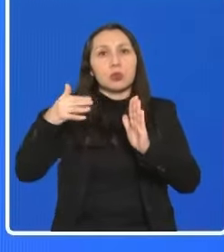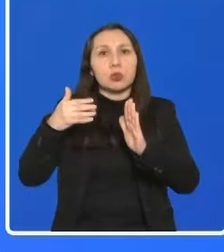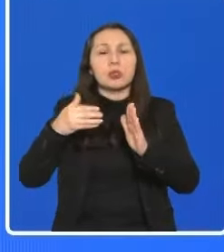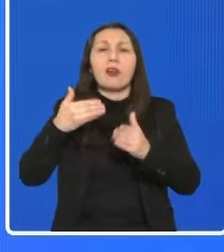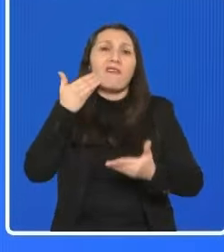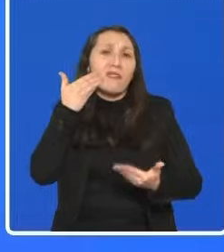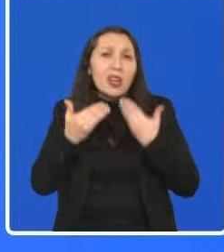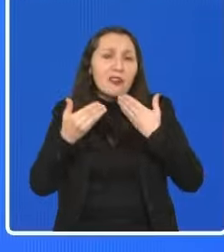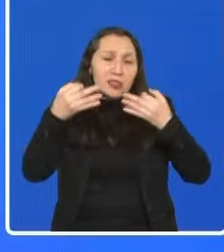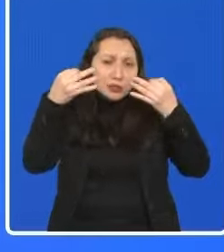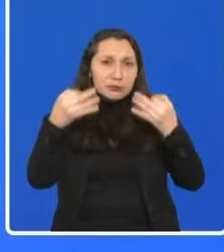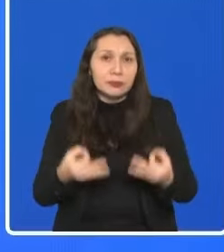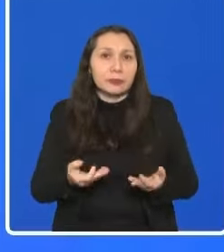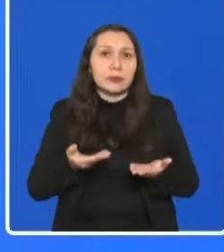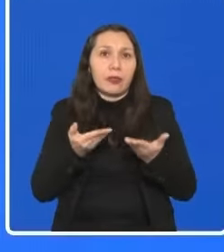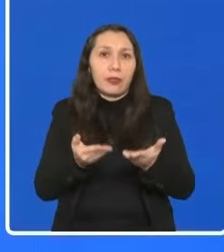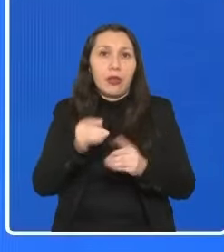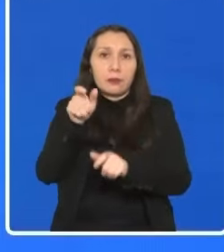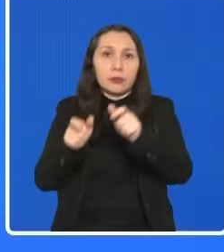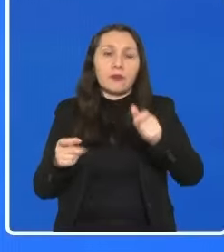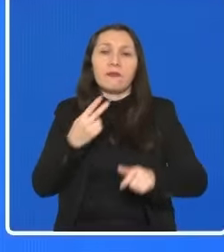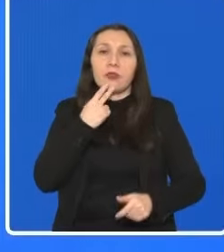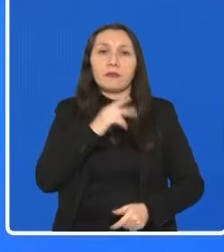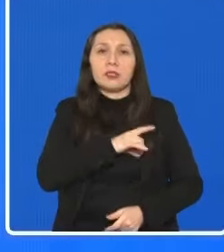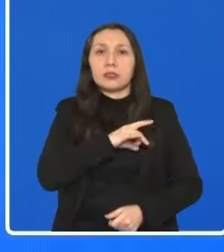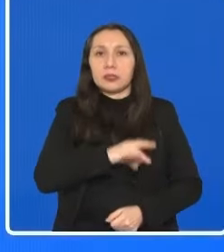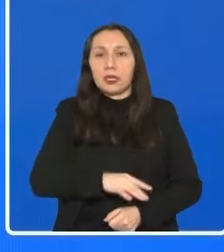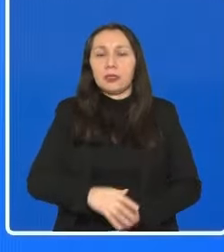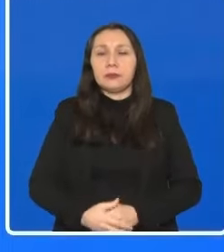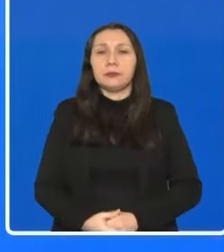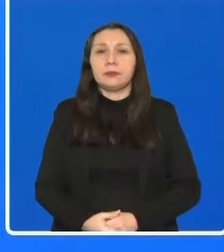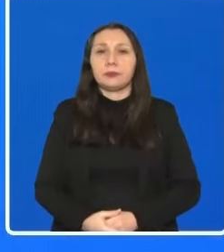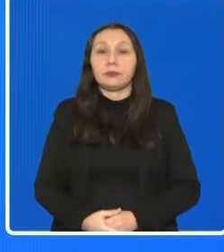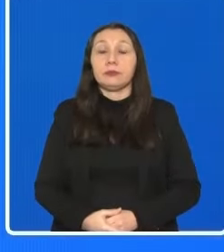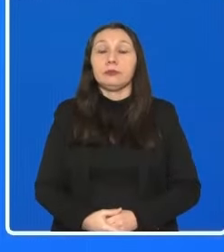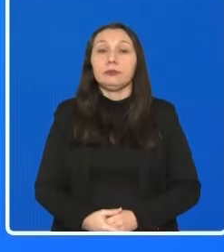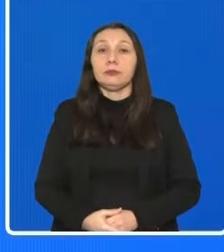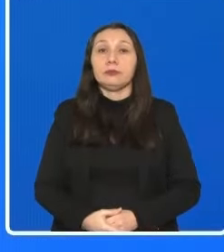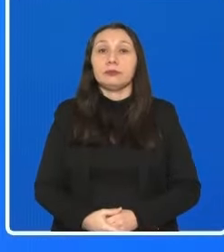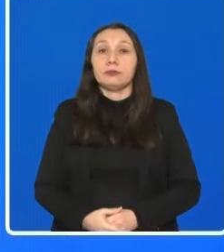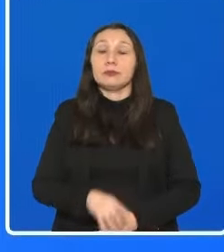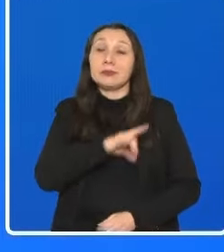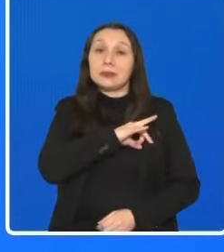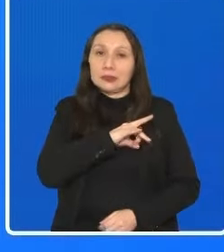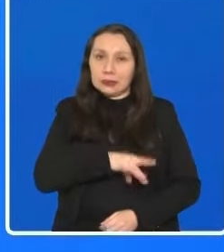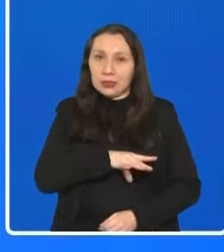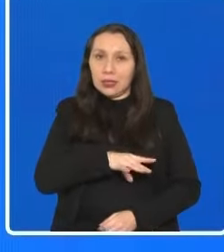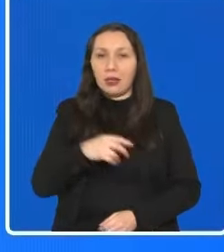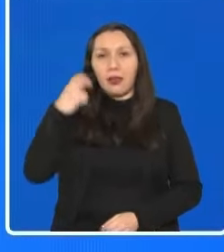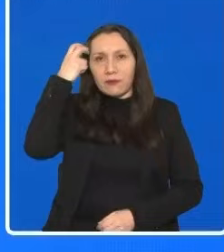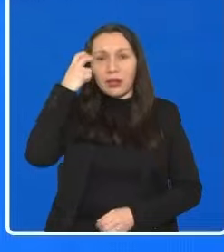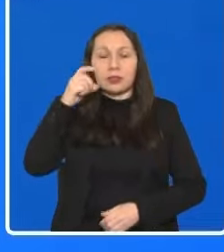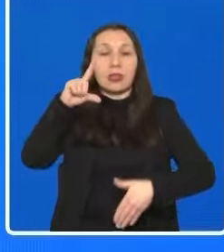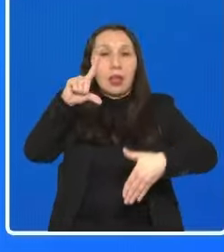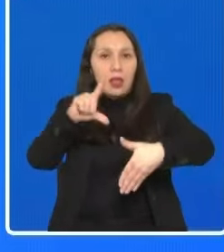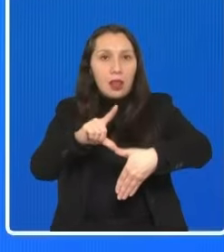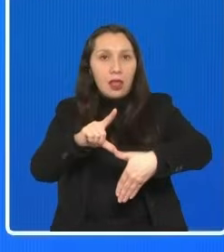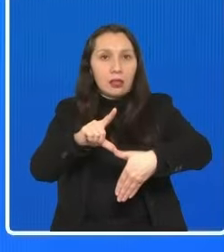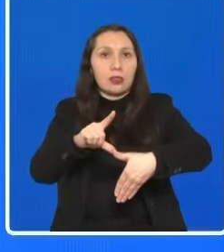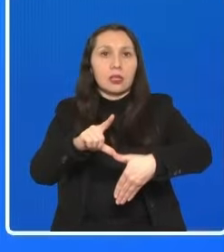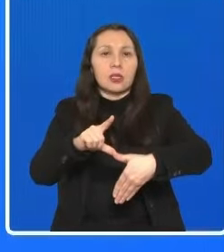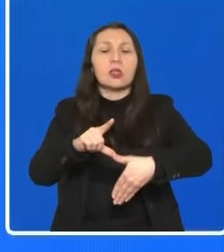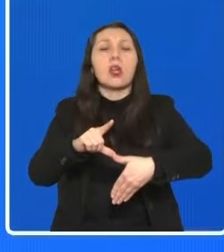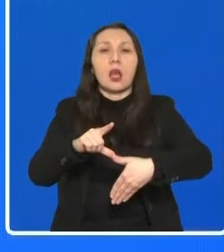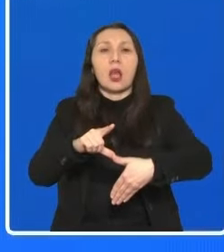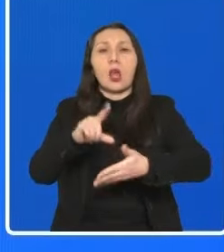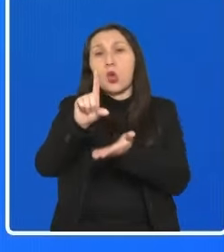concretos para los habitantes de Chile. Chile, Brasil y América Latina en general están en